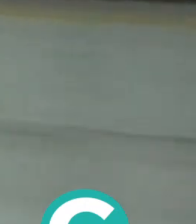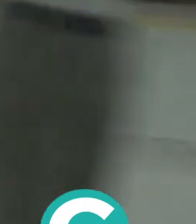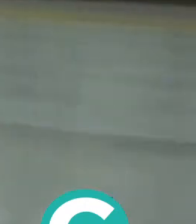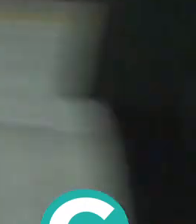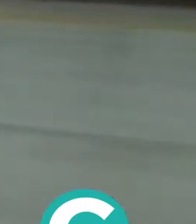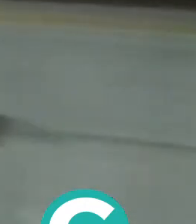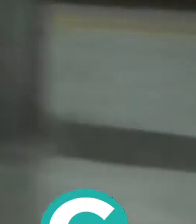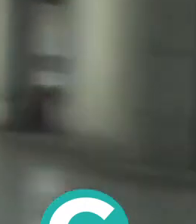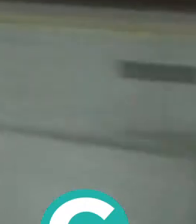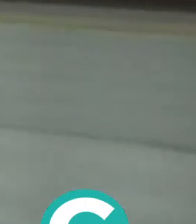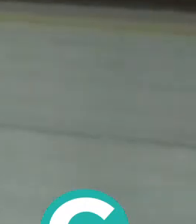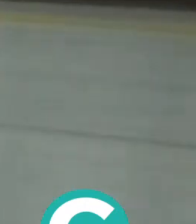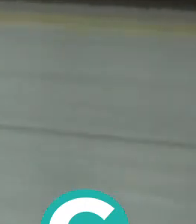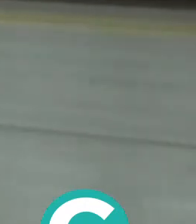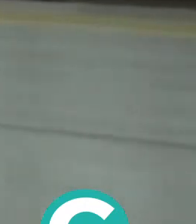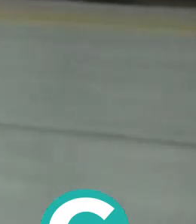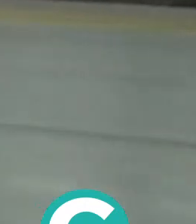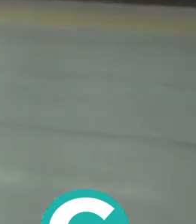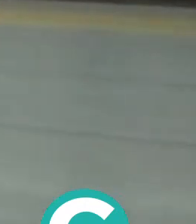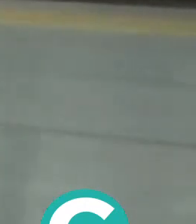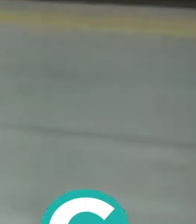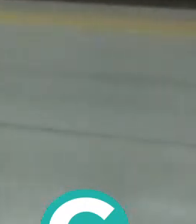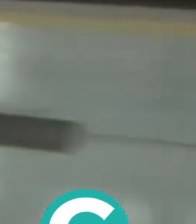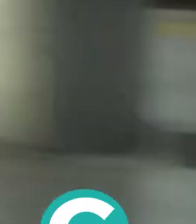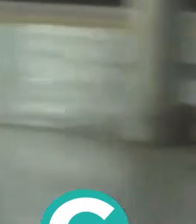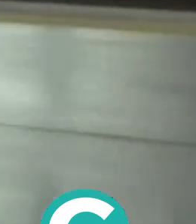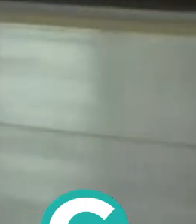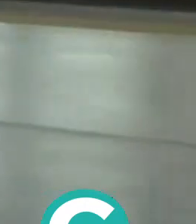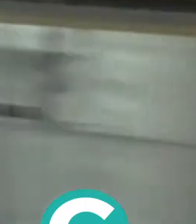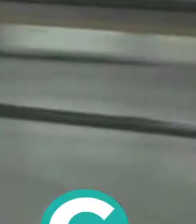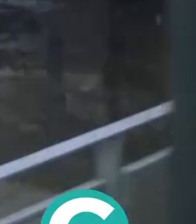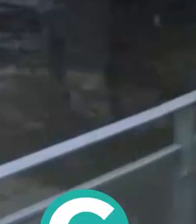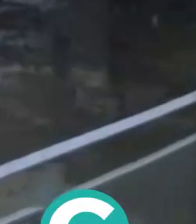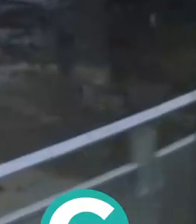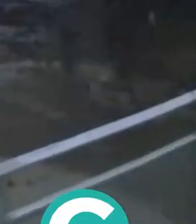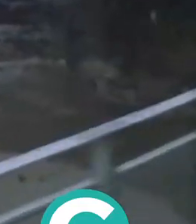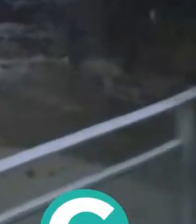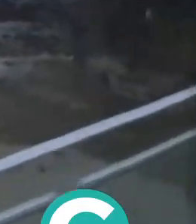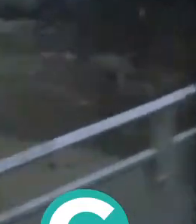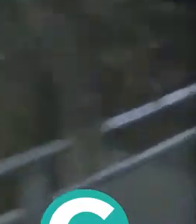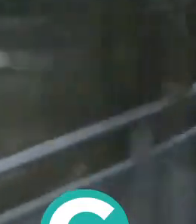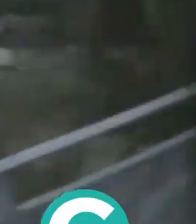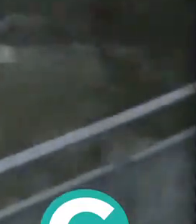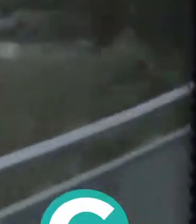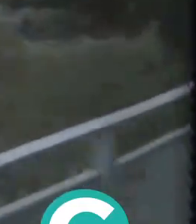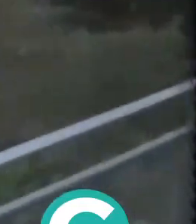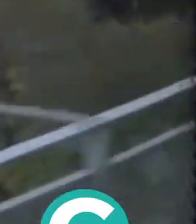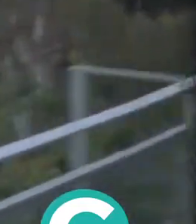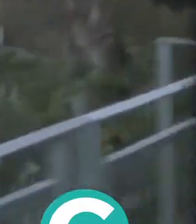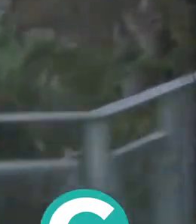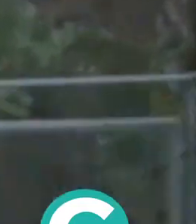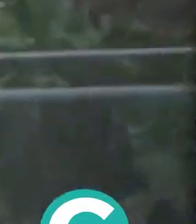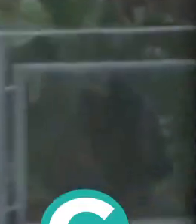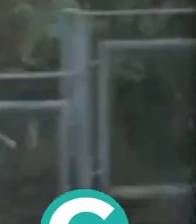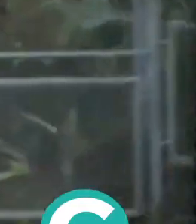Histórica jornada de entrada en servicio del Tram Bahía... medio de una gran expectación... ...hoy ha tenido en lugar el primer viaje inaugural... este nuevo